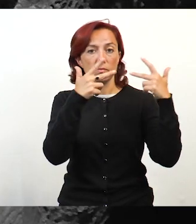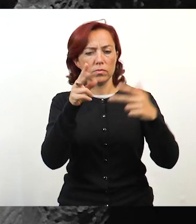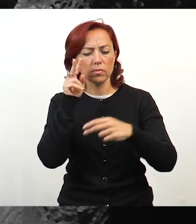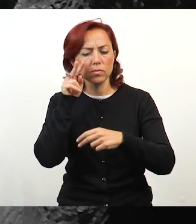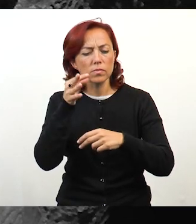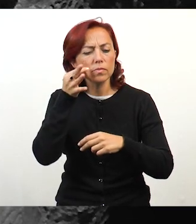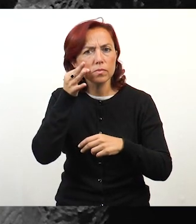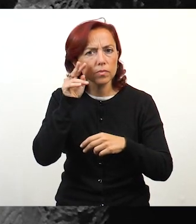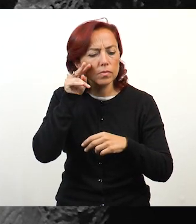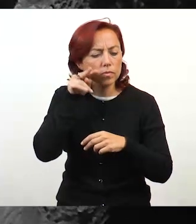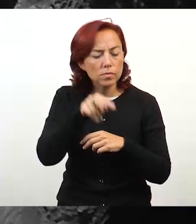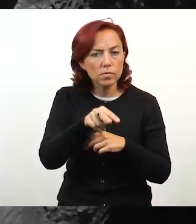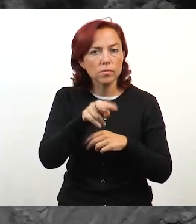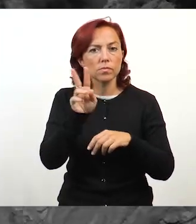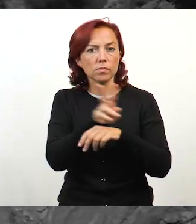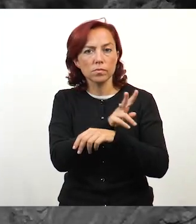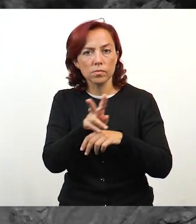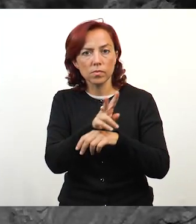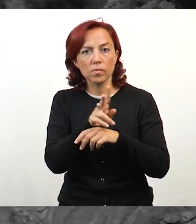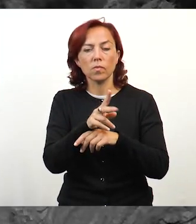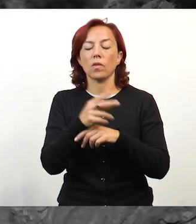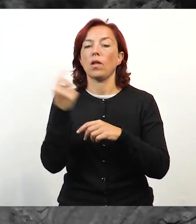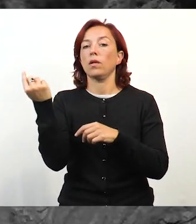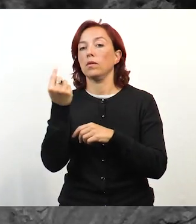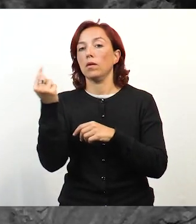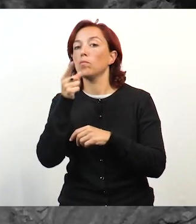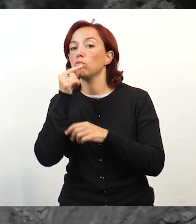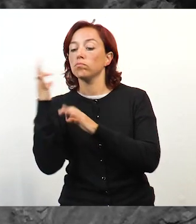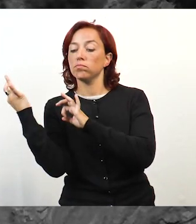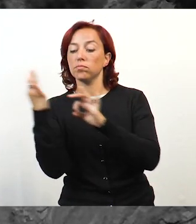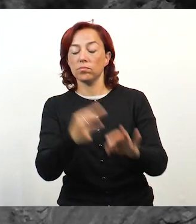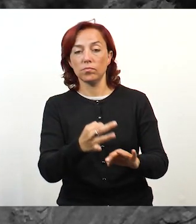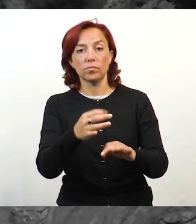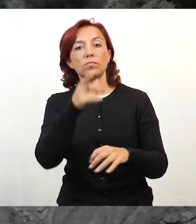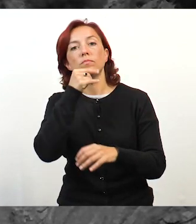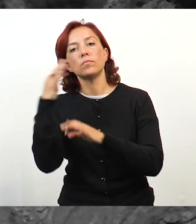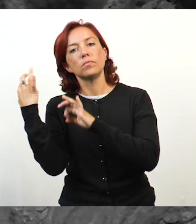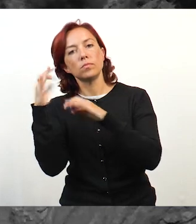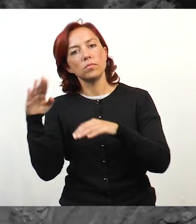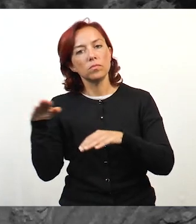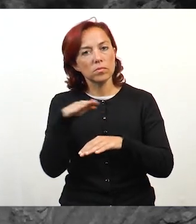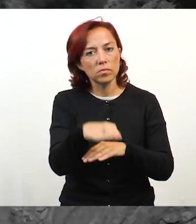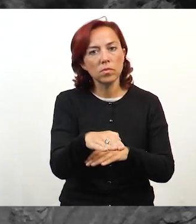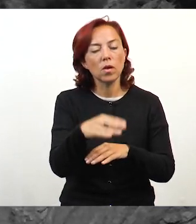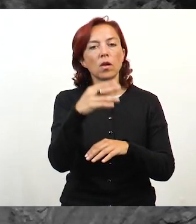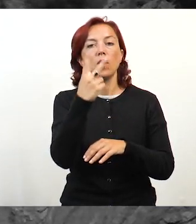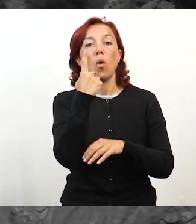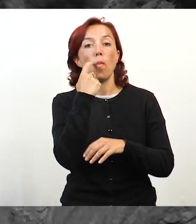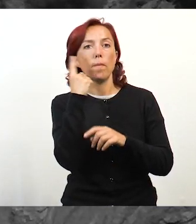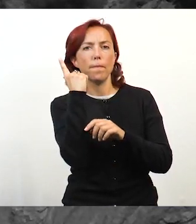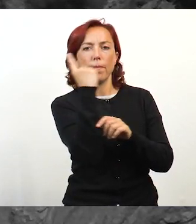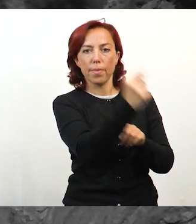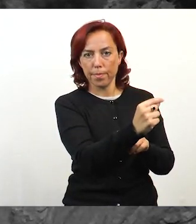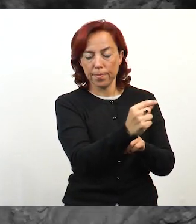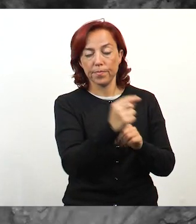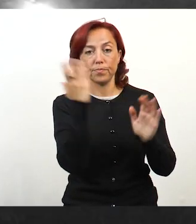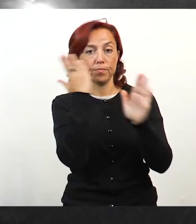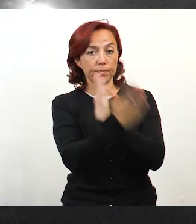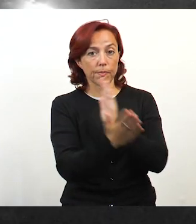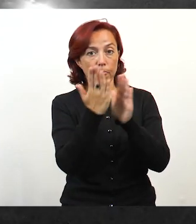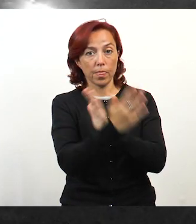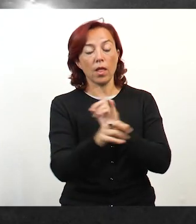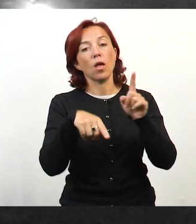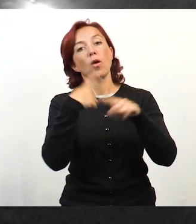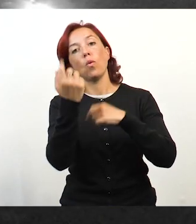visualizadores de las cámaras de videovigilancia, quienes enviaron la respuesta policial al lugar. A la llegada de los efectivos, los hombres se habían dado a la fuga.